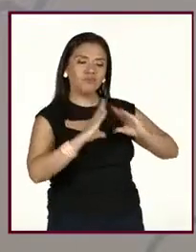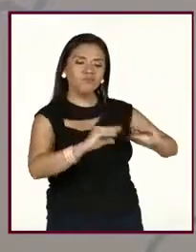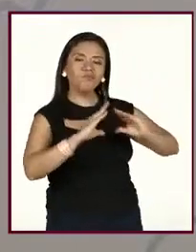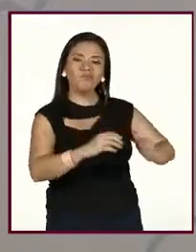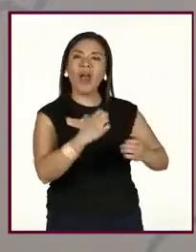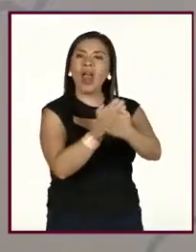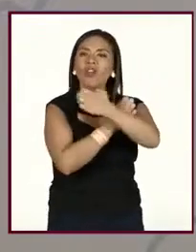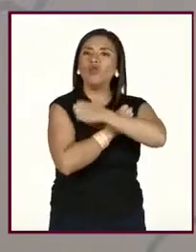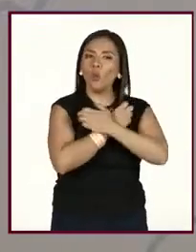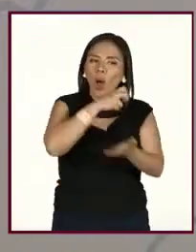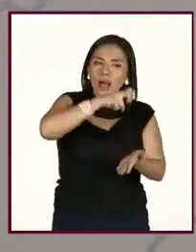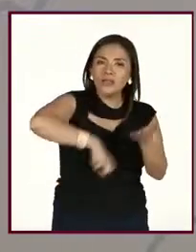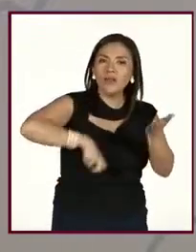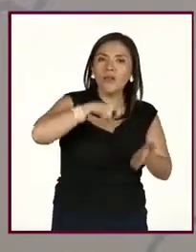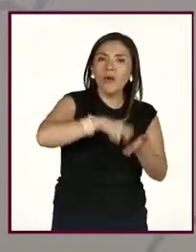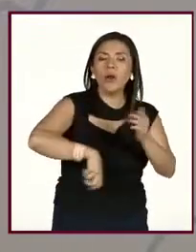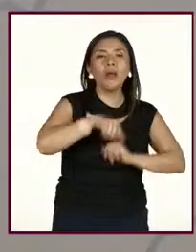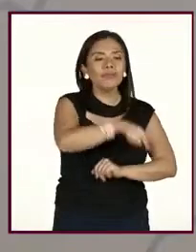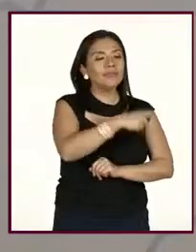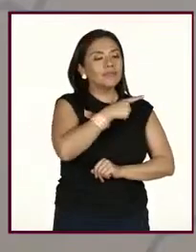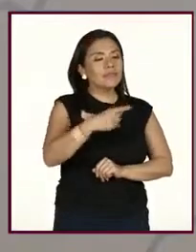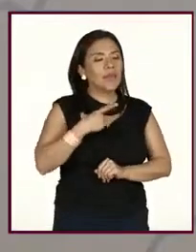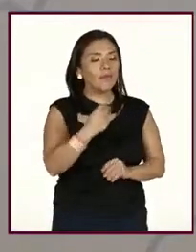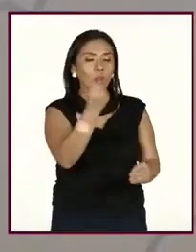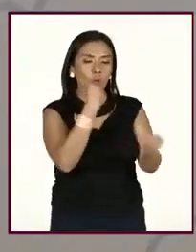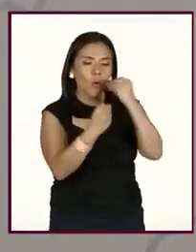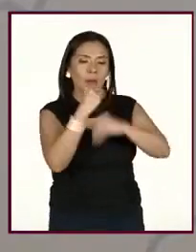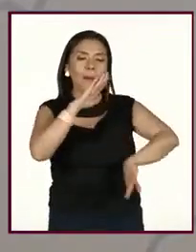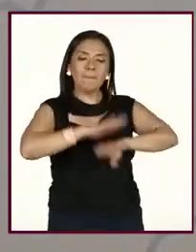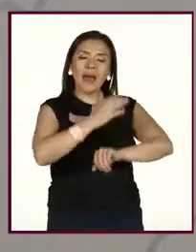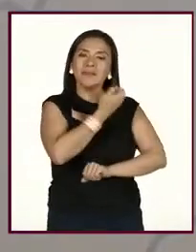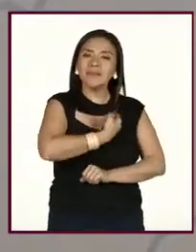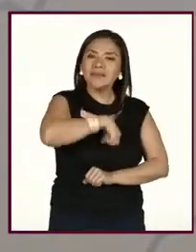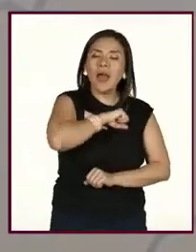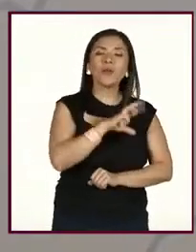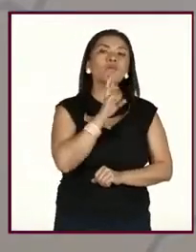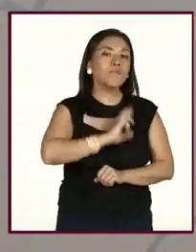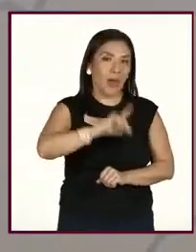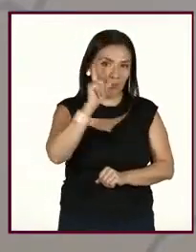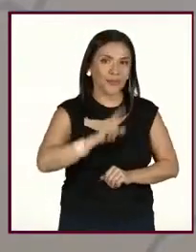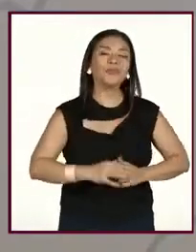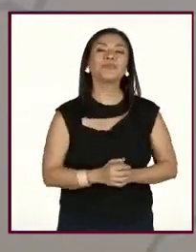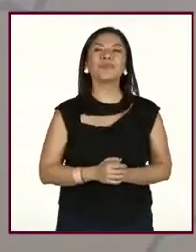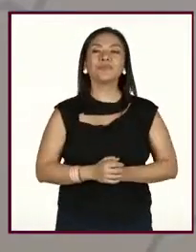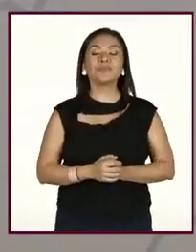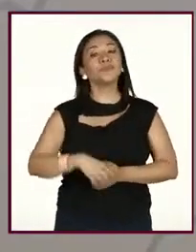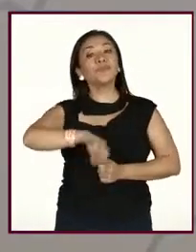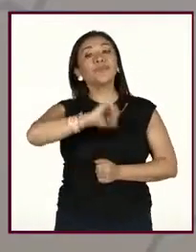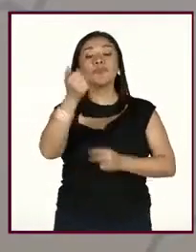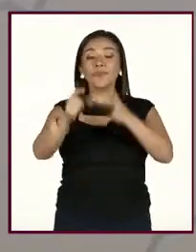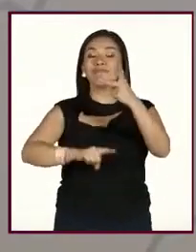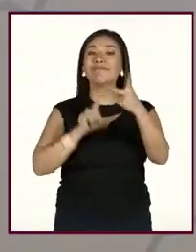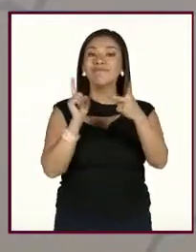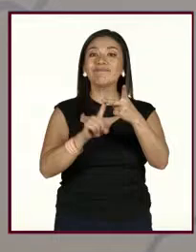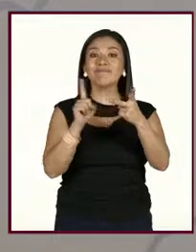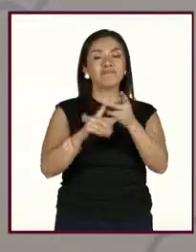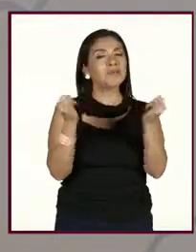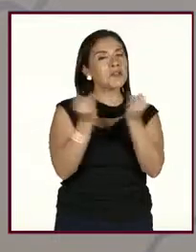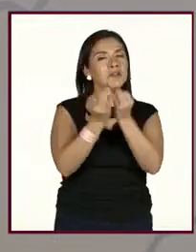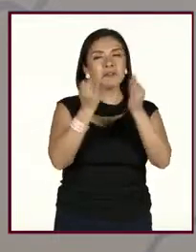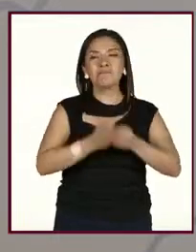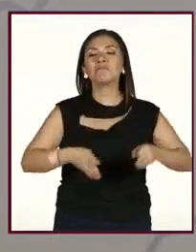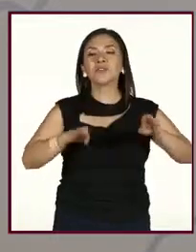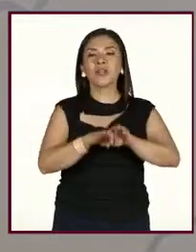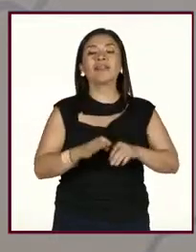cómo tener una mejor alimentación. El segundo factor importante